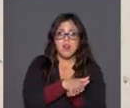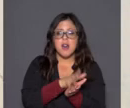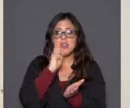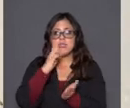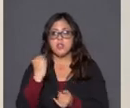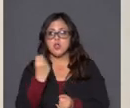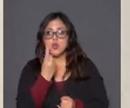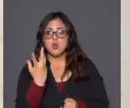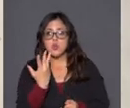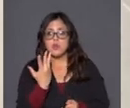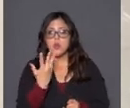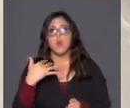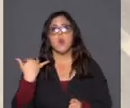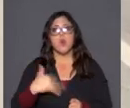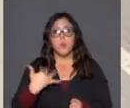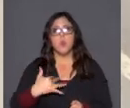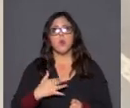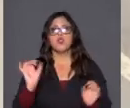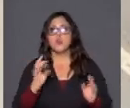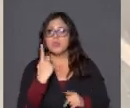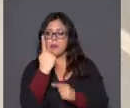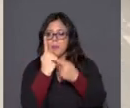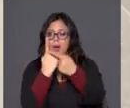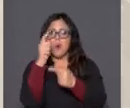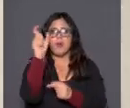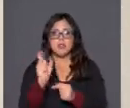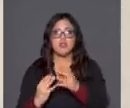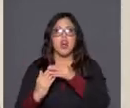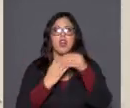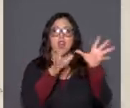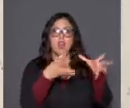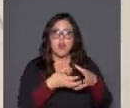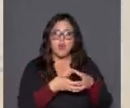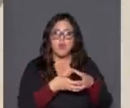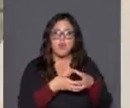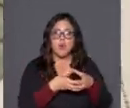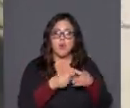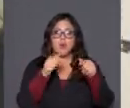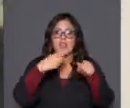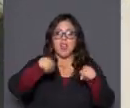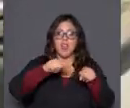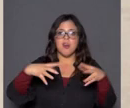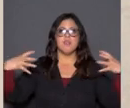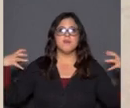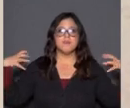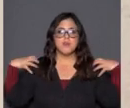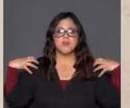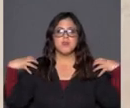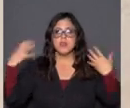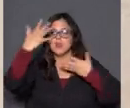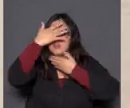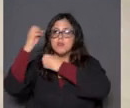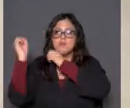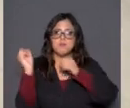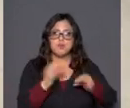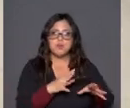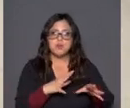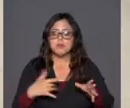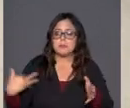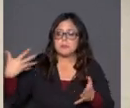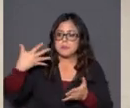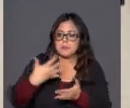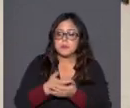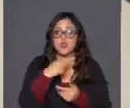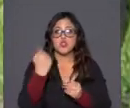tremendos para una persona, en este caso, que es el líder de una organización que se ha adjudicado estos atentados durante mucho tiempo. Entonces, nosotros lo que